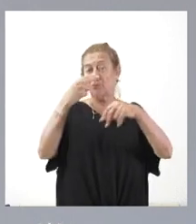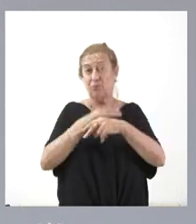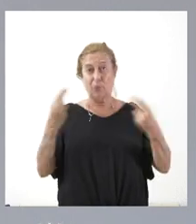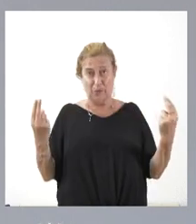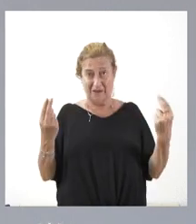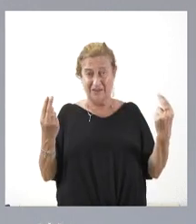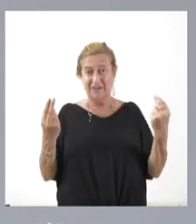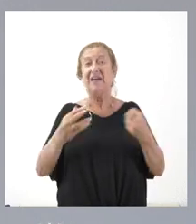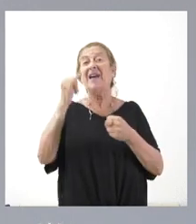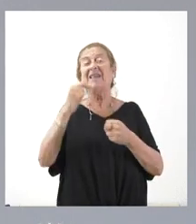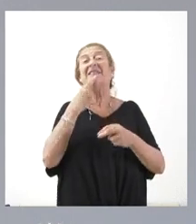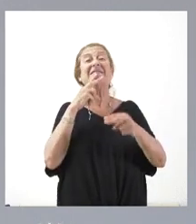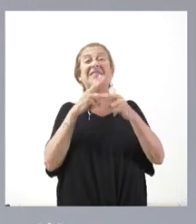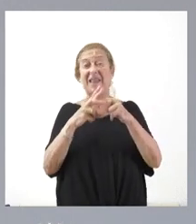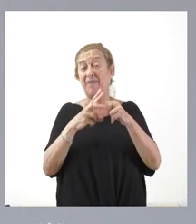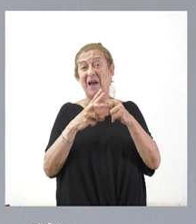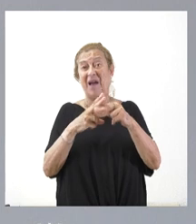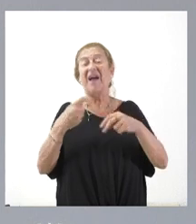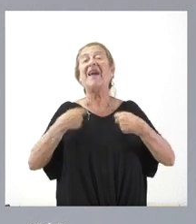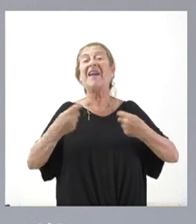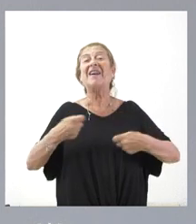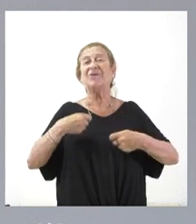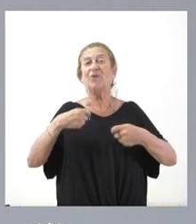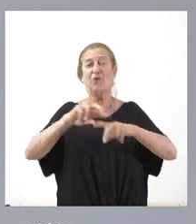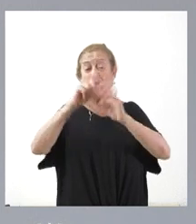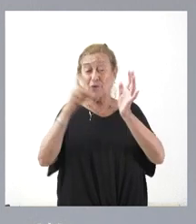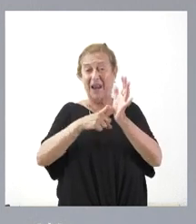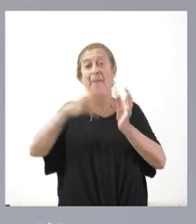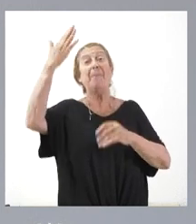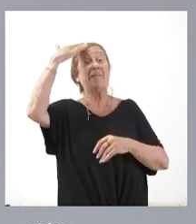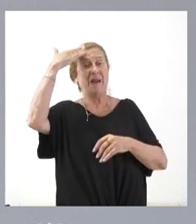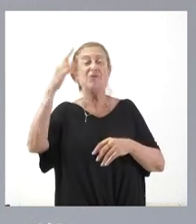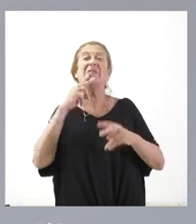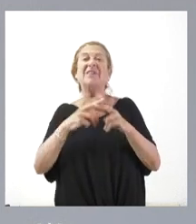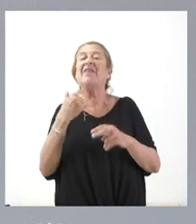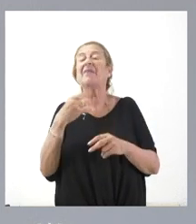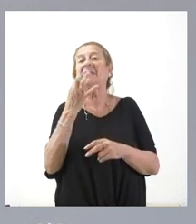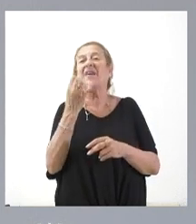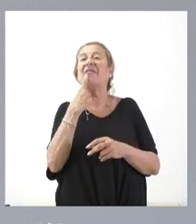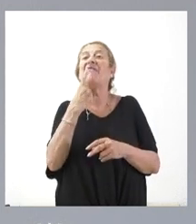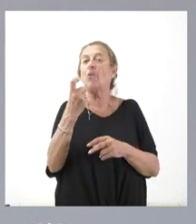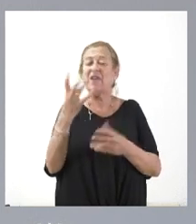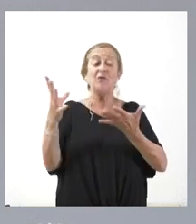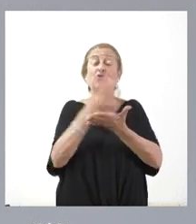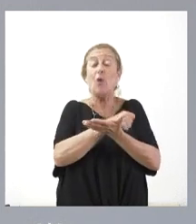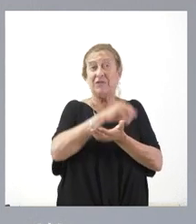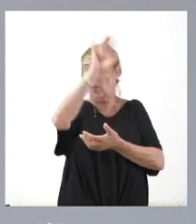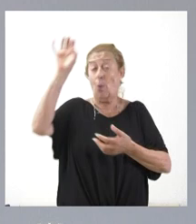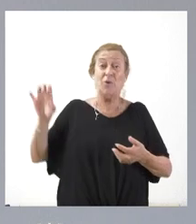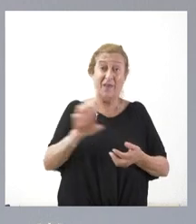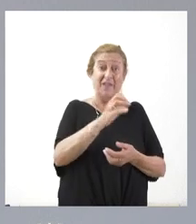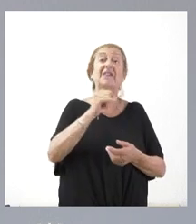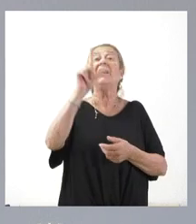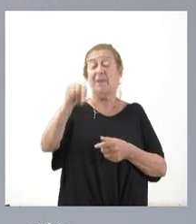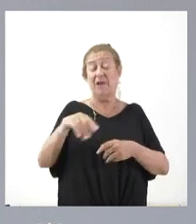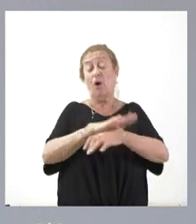y lo que se llama, en definitiva, el gasto neto primario. Y significa la dificultad que todas las comunidades autónomas y también el